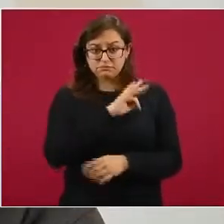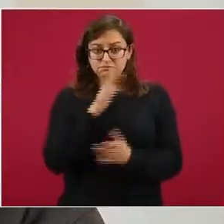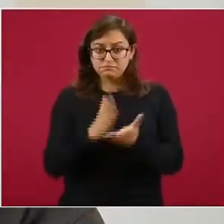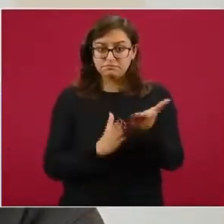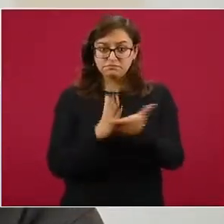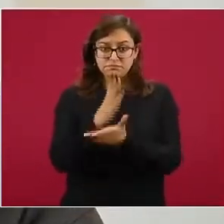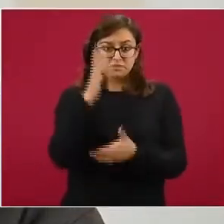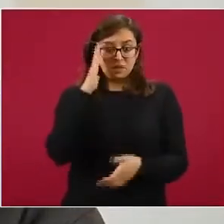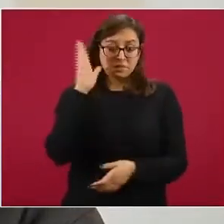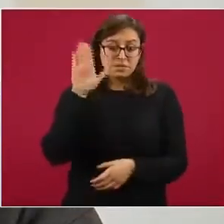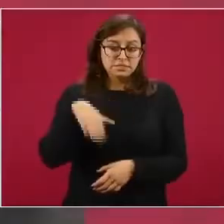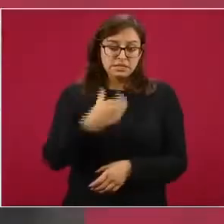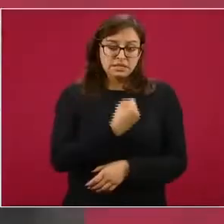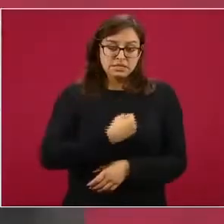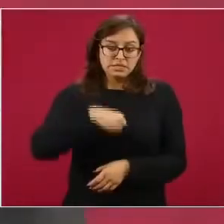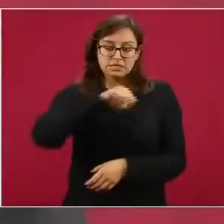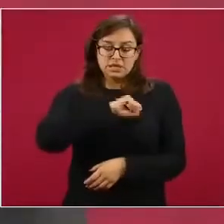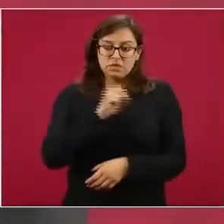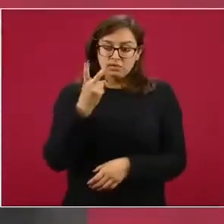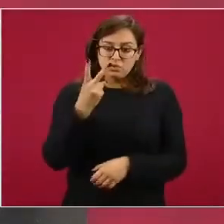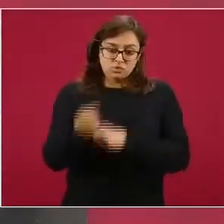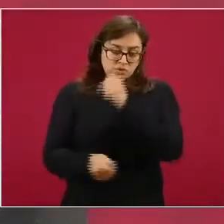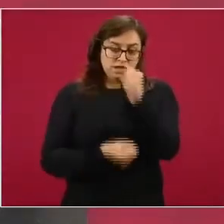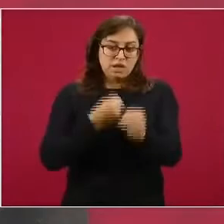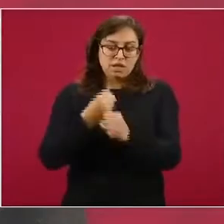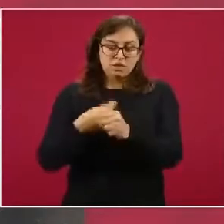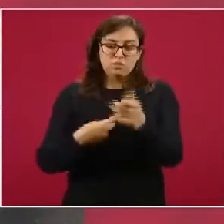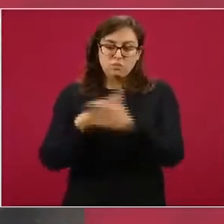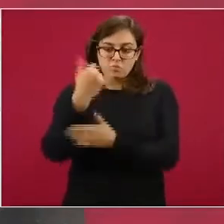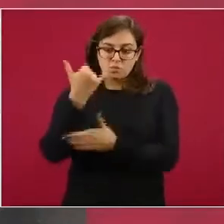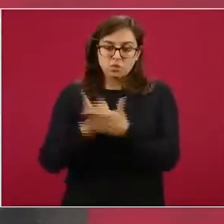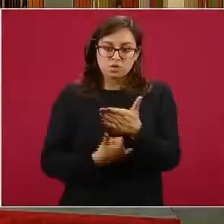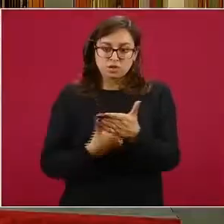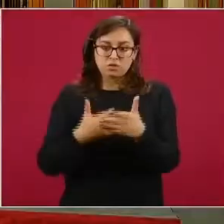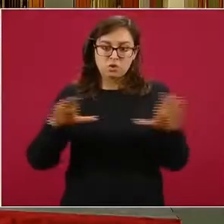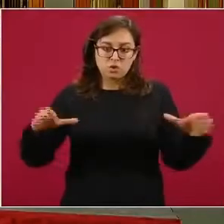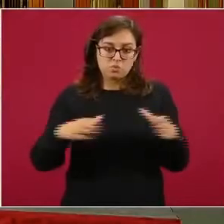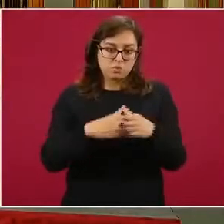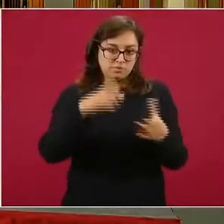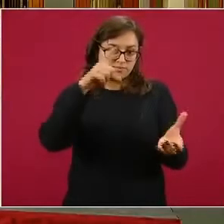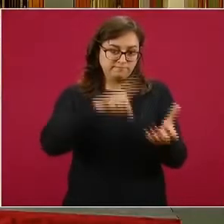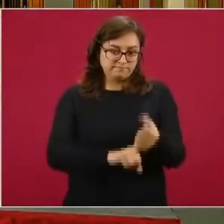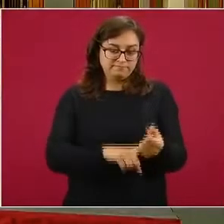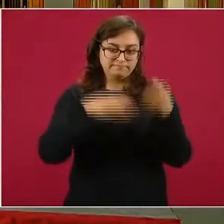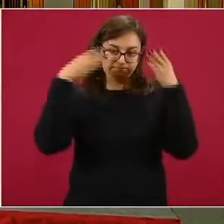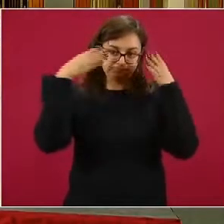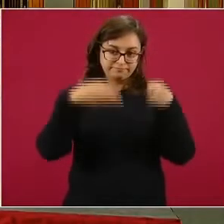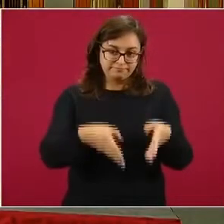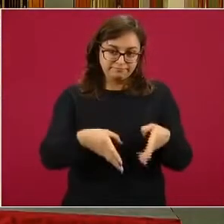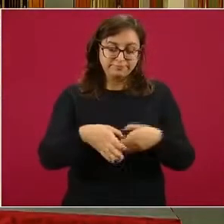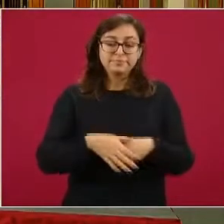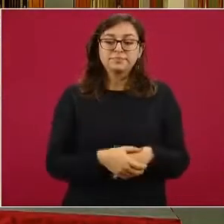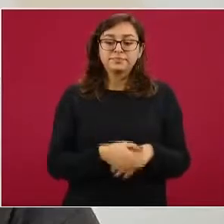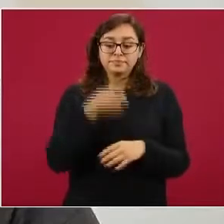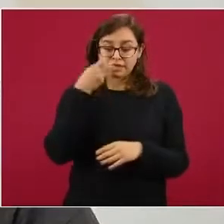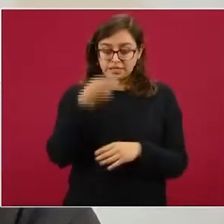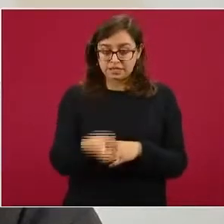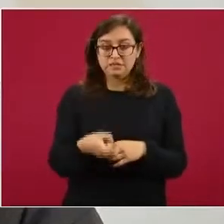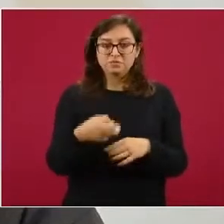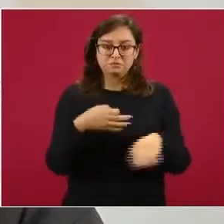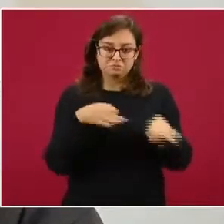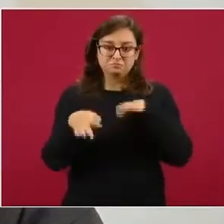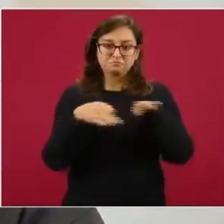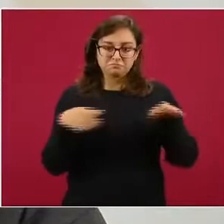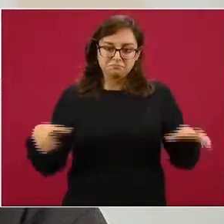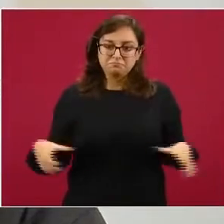de salud pública que duren dos años y que el proyecto sea justamente en la comunidad donde trabajan y con eso reactivamos el trabajo